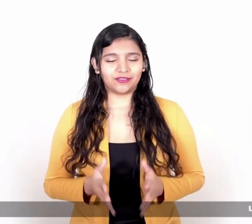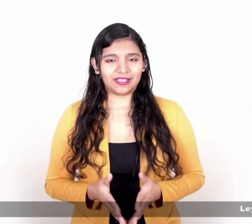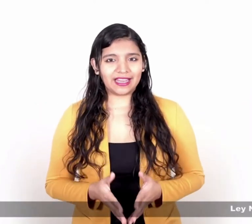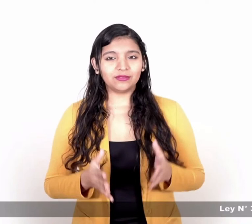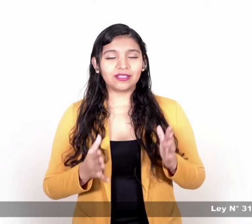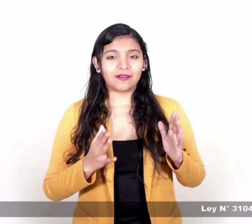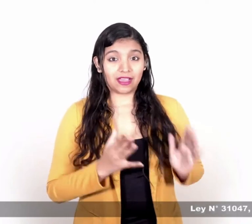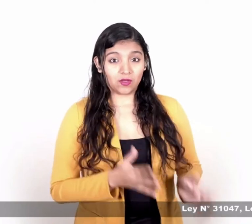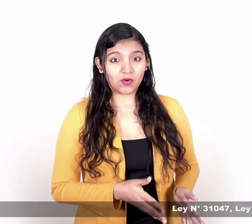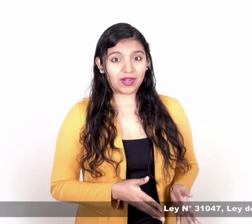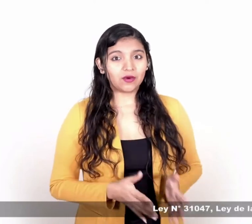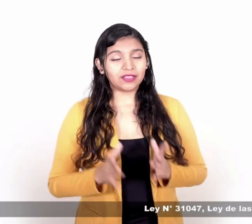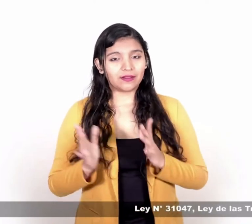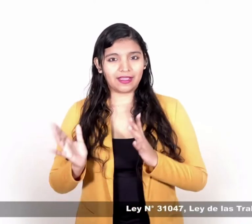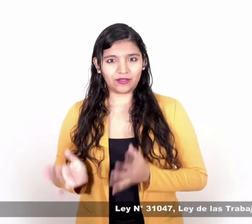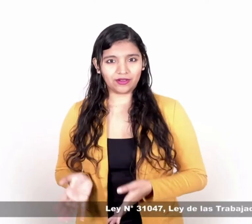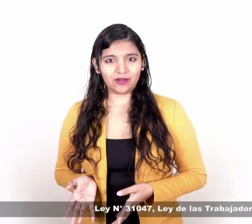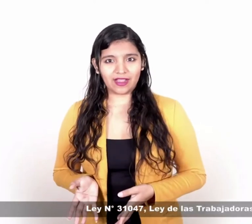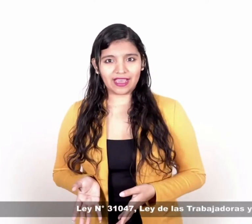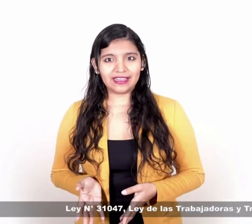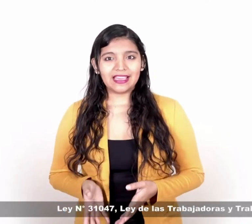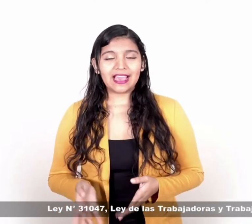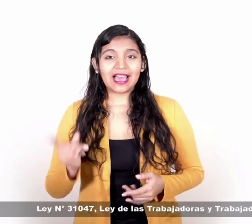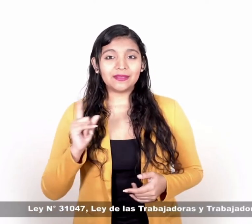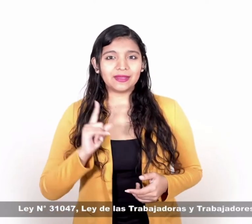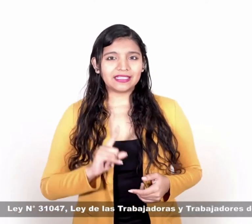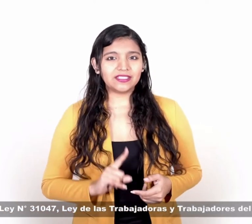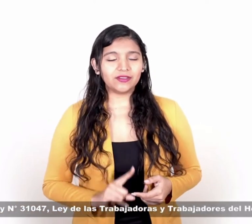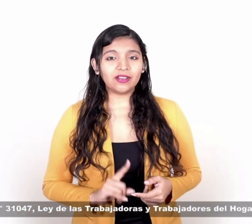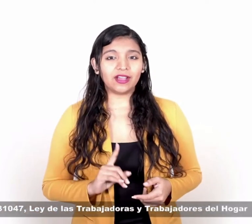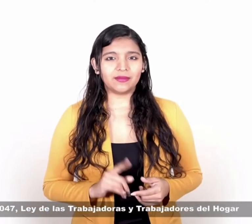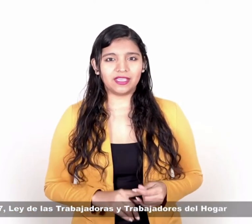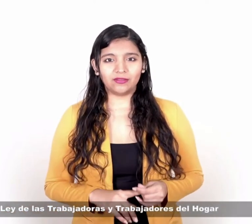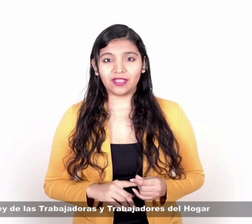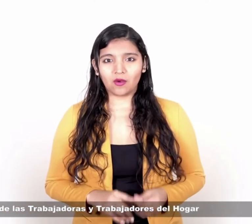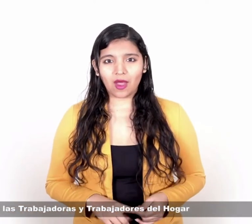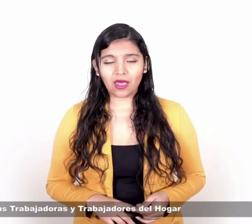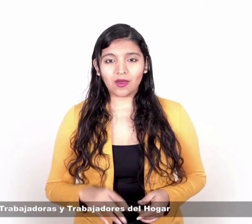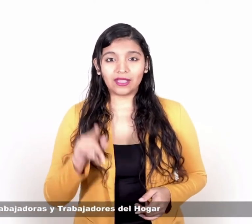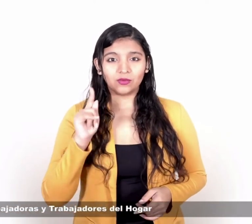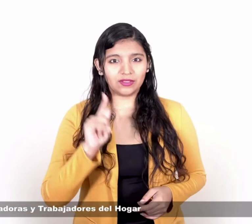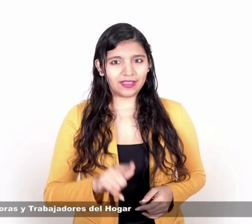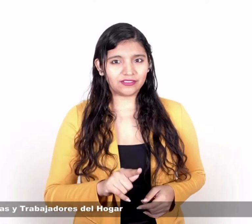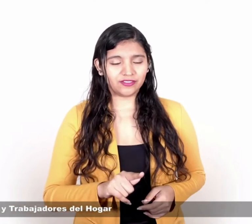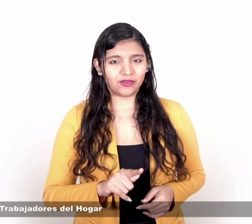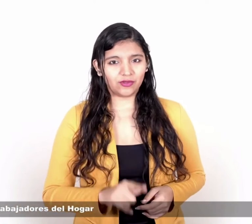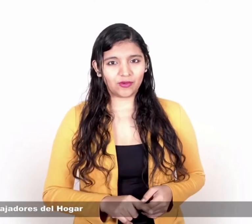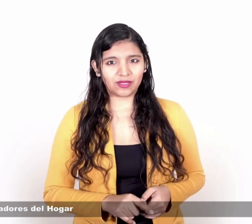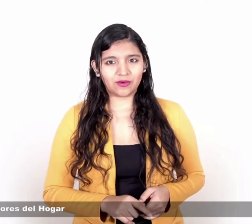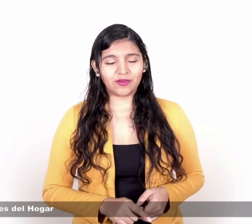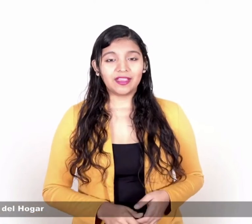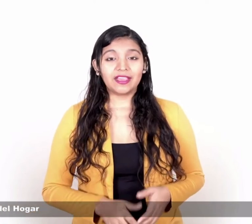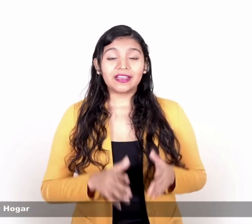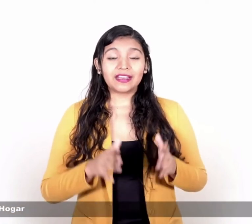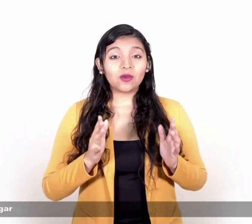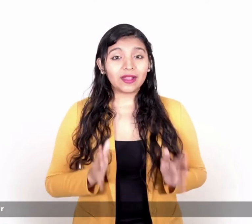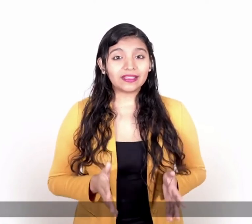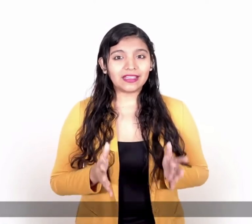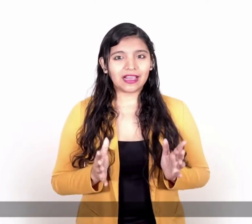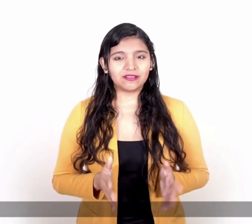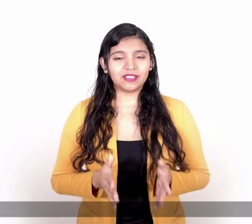Cumple con proporcionar a tu trabajadora o trabajador del hogar alimentación y alojamiento adecuado a tu nivel socioeconómico.